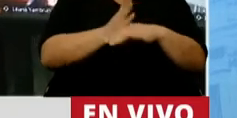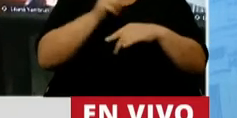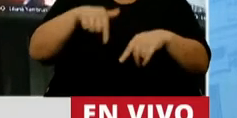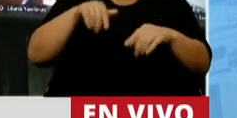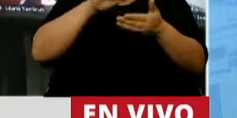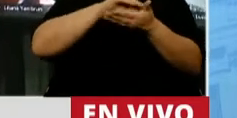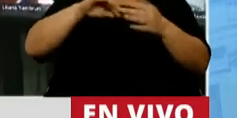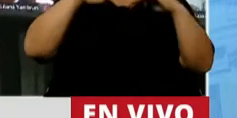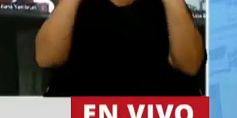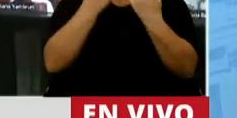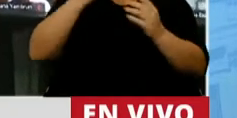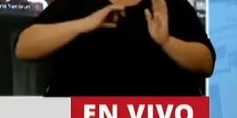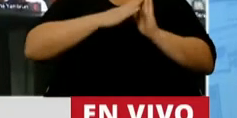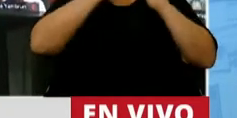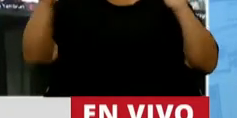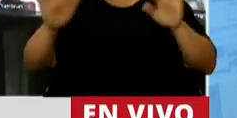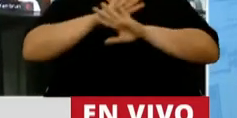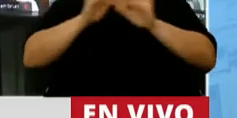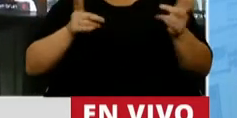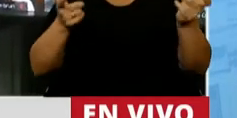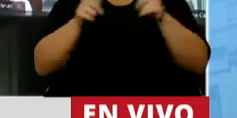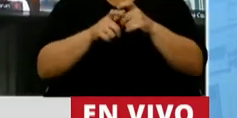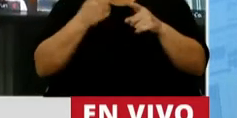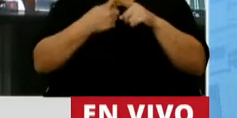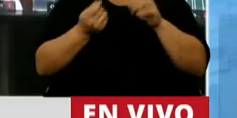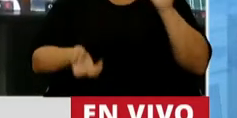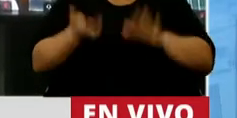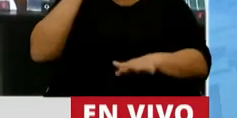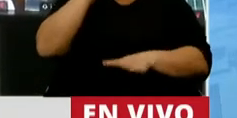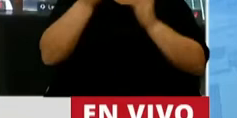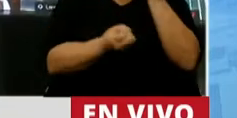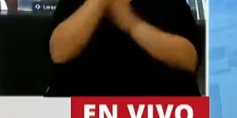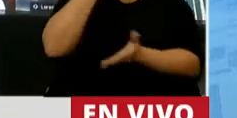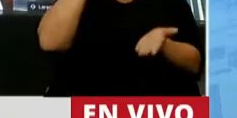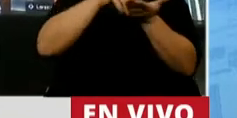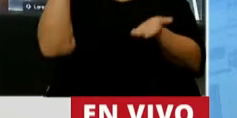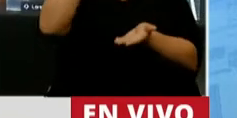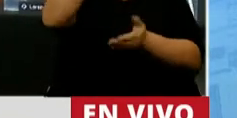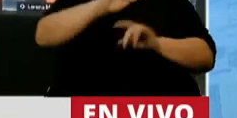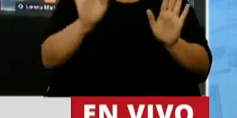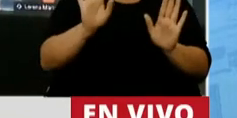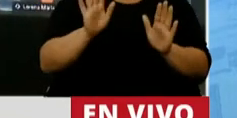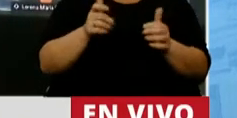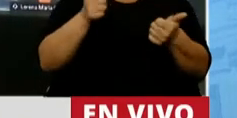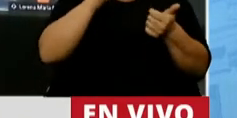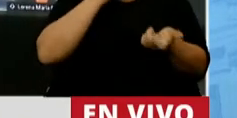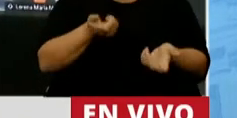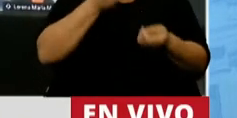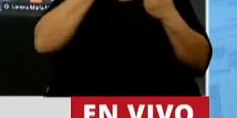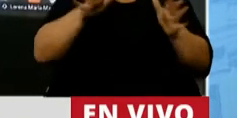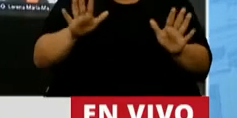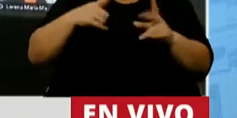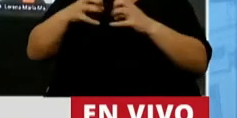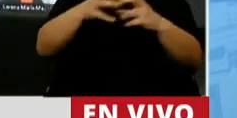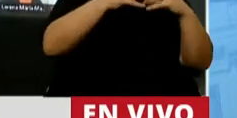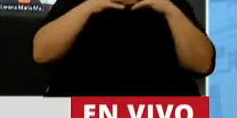este recinto, y por lo menos por un año, no nos reunamos para aumentar o crear un nuevo impuesto. ¿Qué bueno sería si pudiéramos